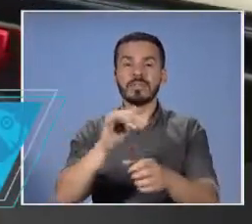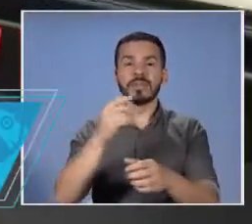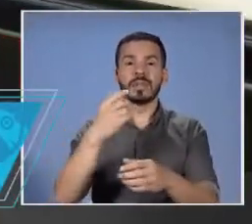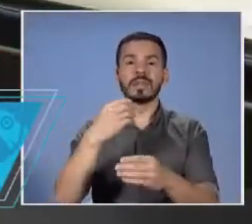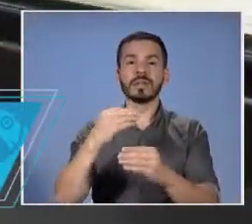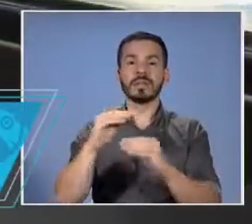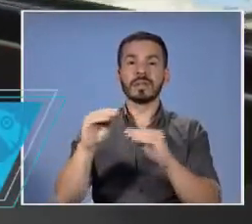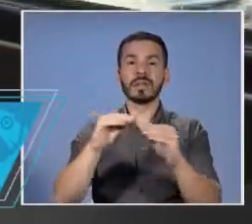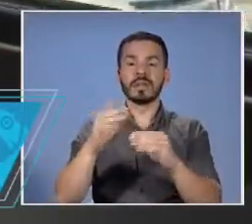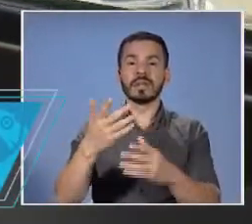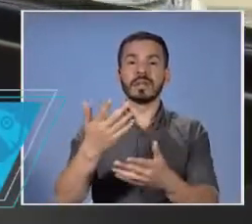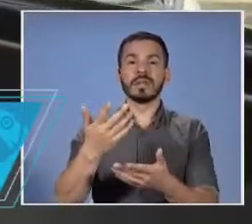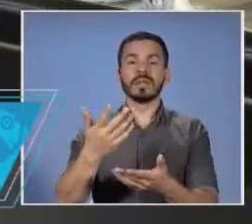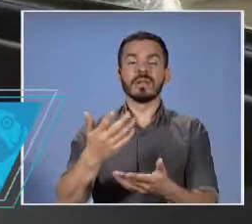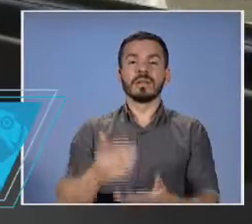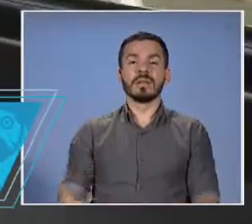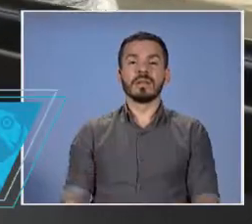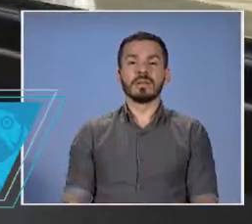ciclistas y demás.